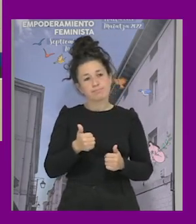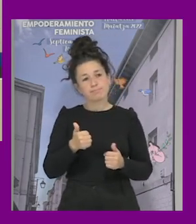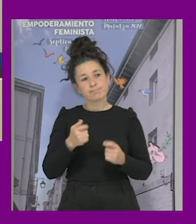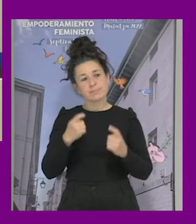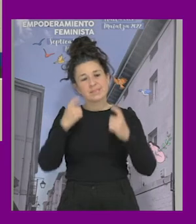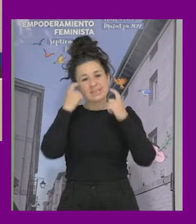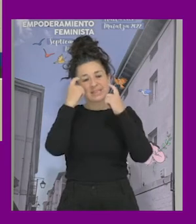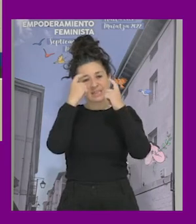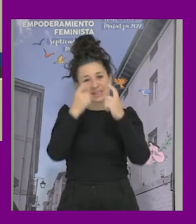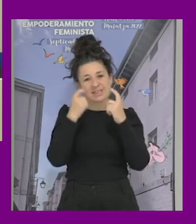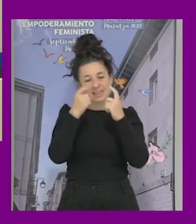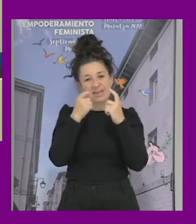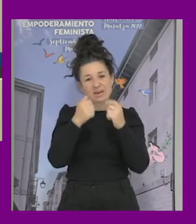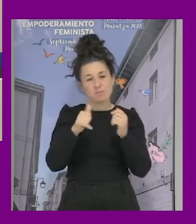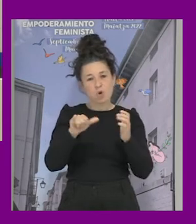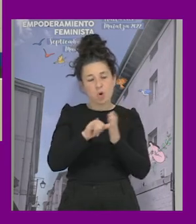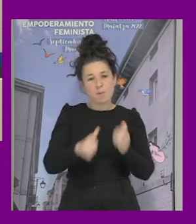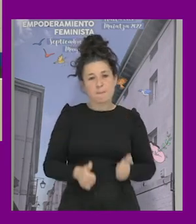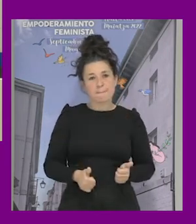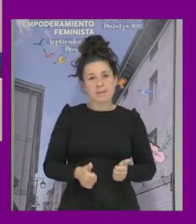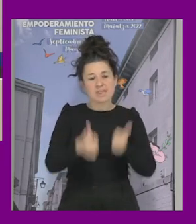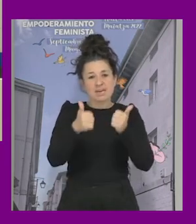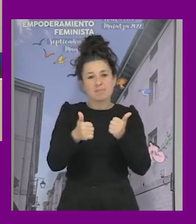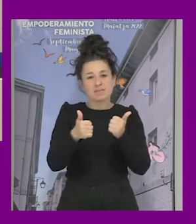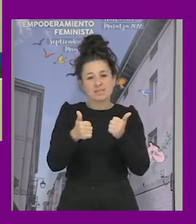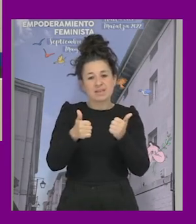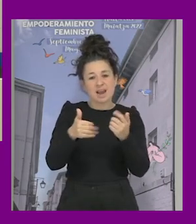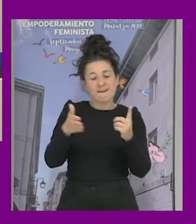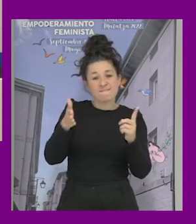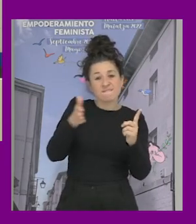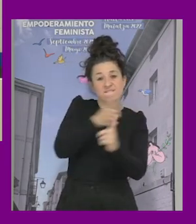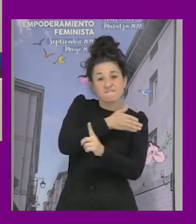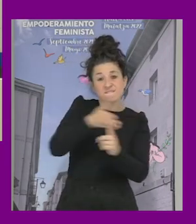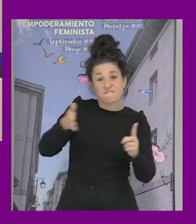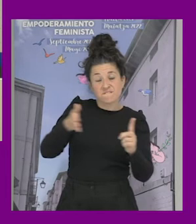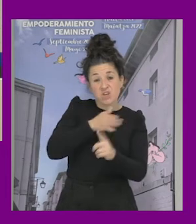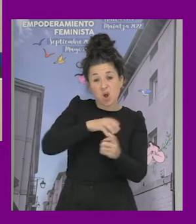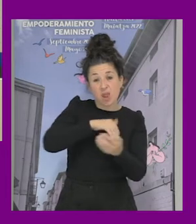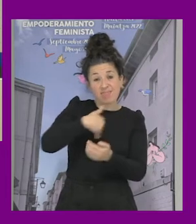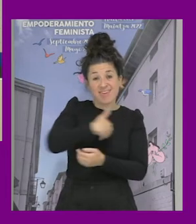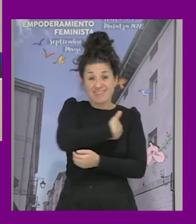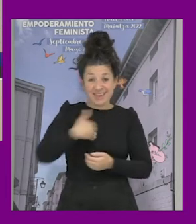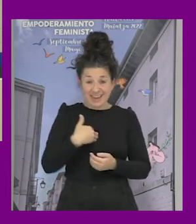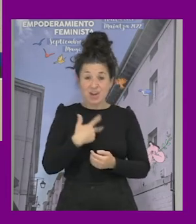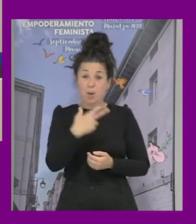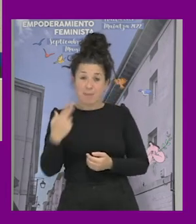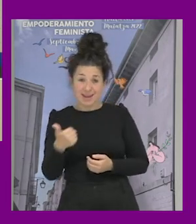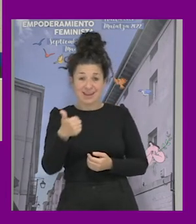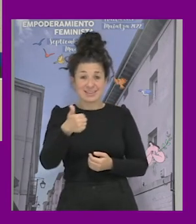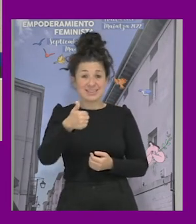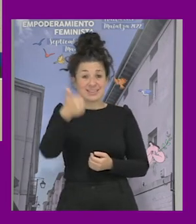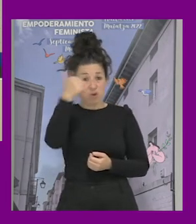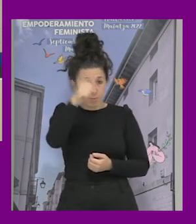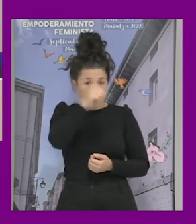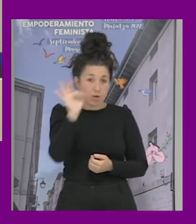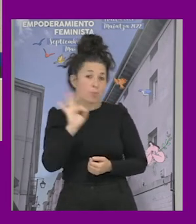a la violencia de género en parejas del mismo sexo en relación a la violencia también quería plantear el tema